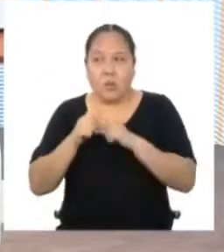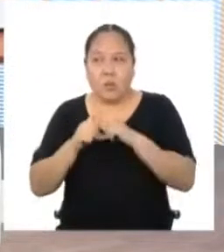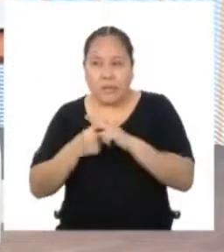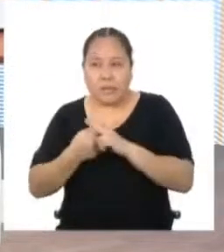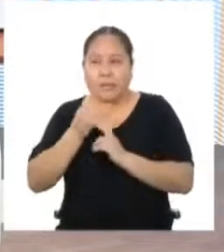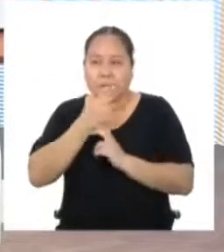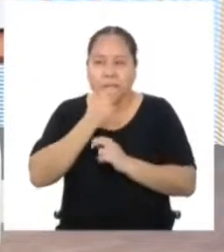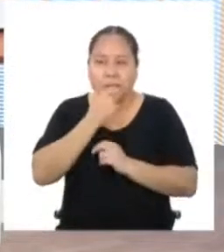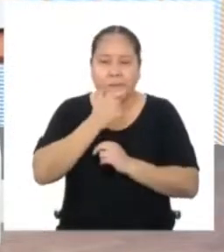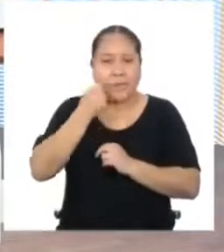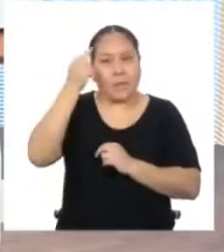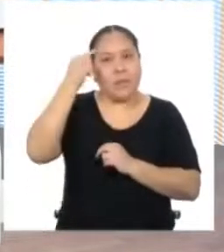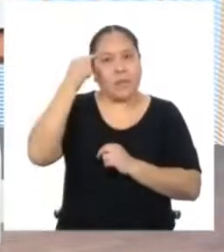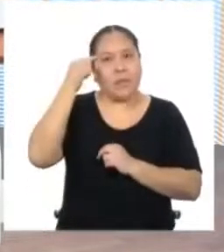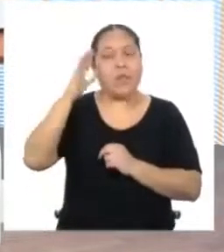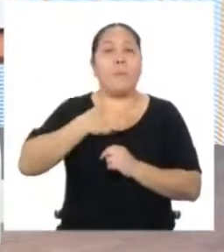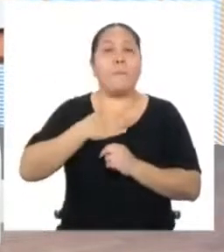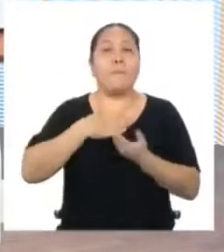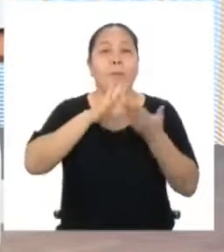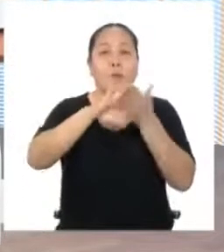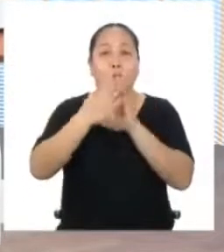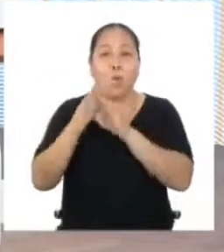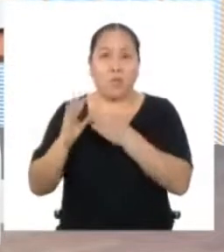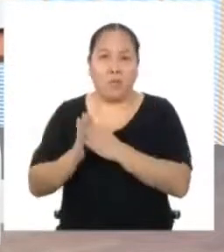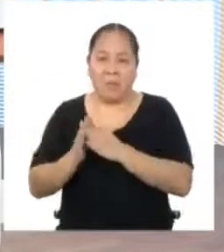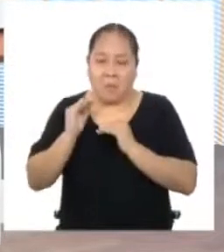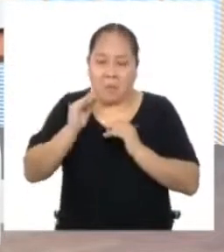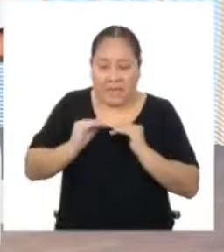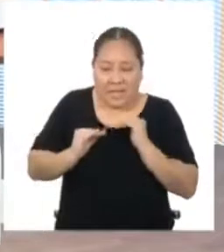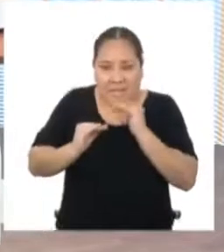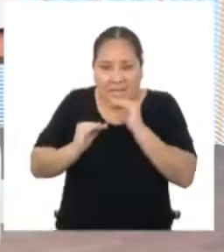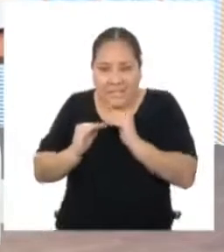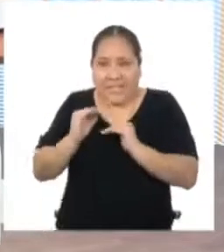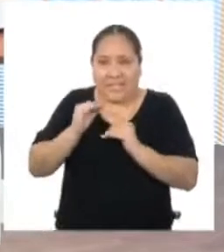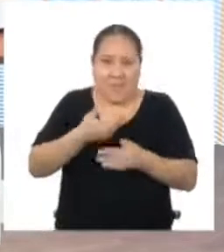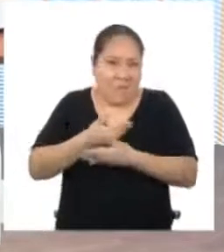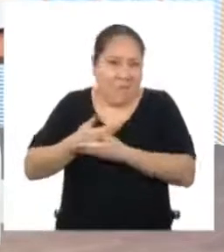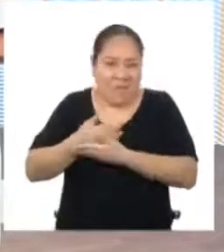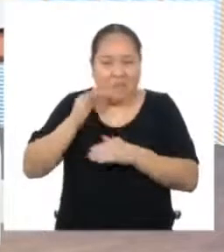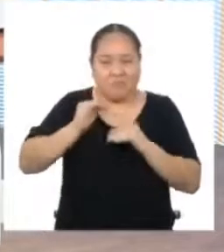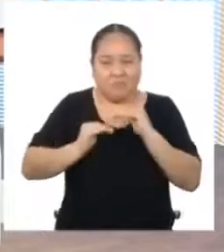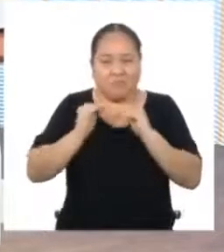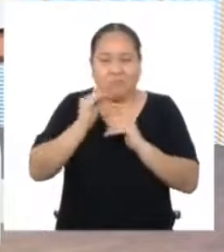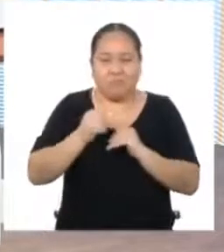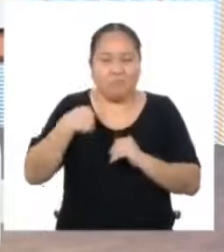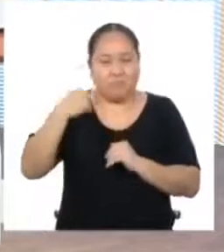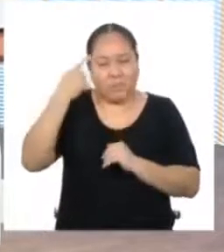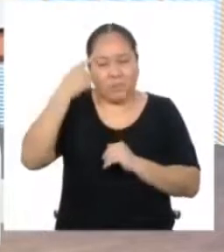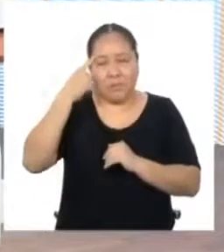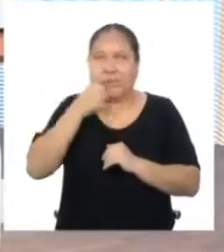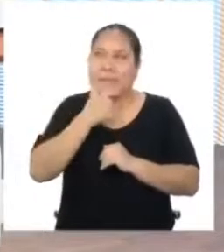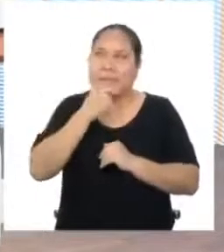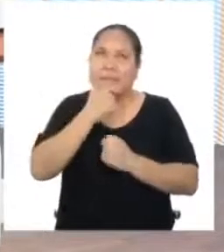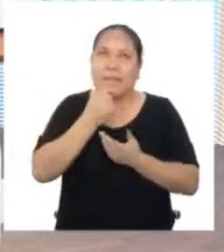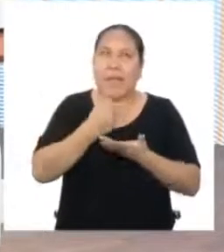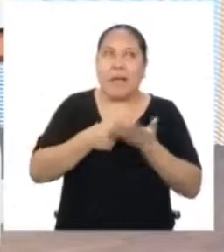pensar primero en mi comunidad Pasitos de bebé, como les dicen Estuve días pensando qué podía hacer para llevar más bienestar